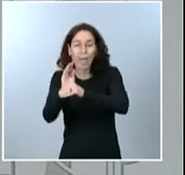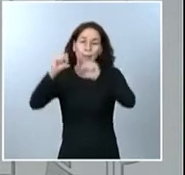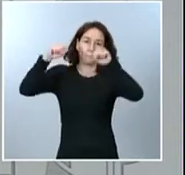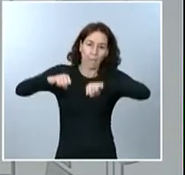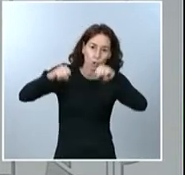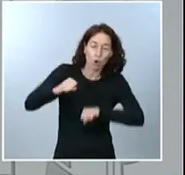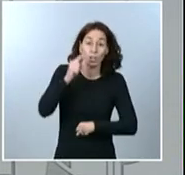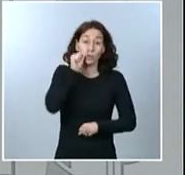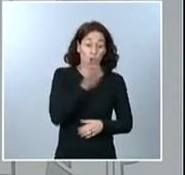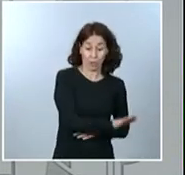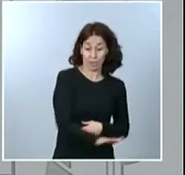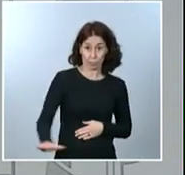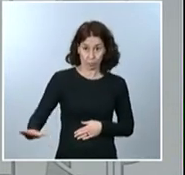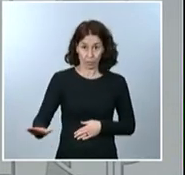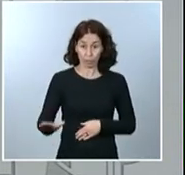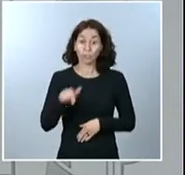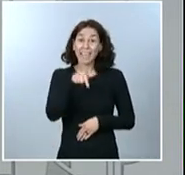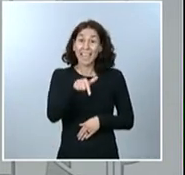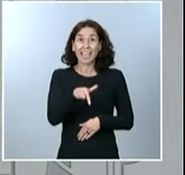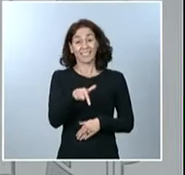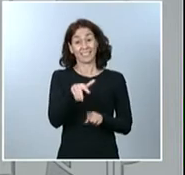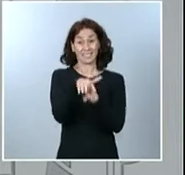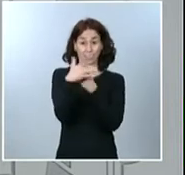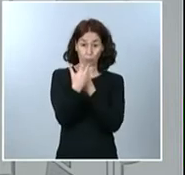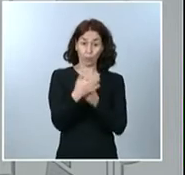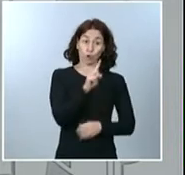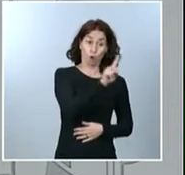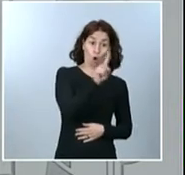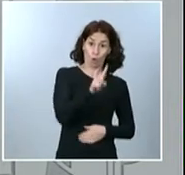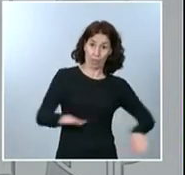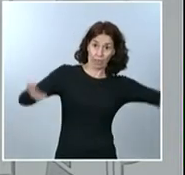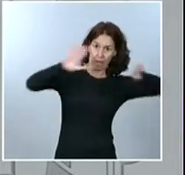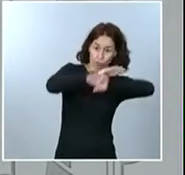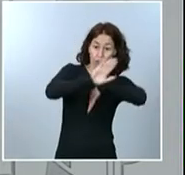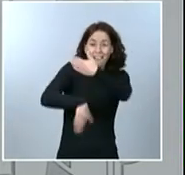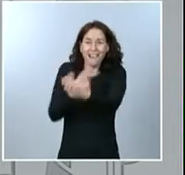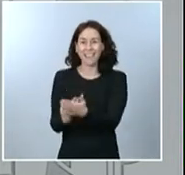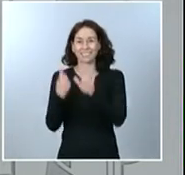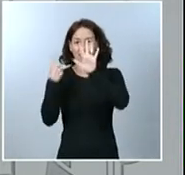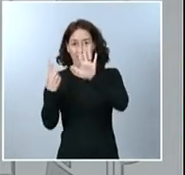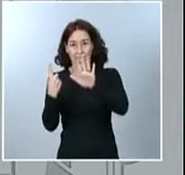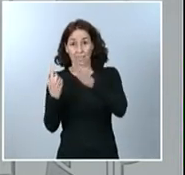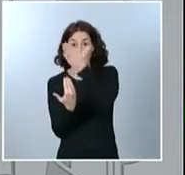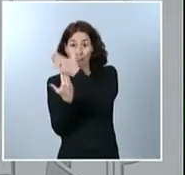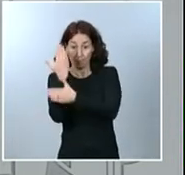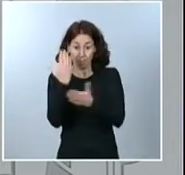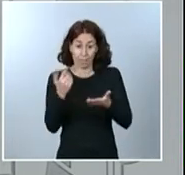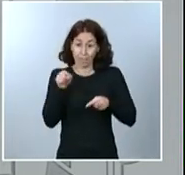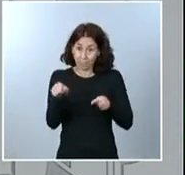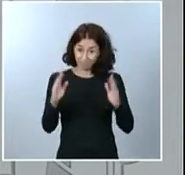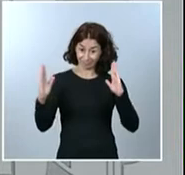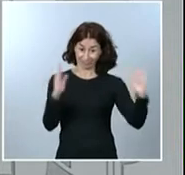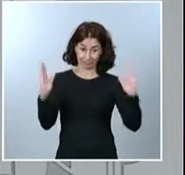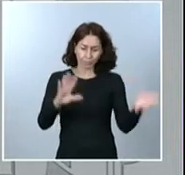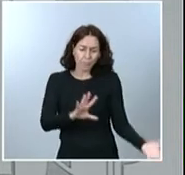limitación a la libertad de circulación entre las 11 de la noche y las 6 de la mañana resultará de aplicación en todo nuestro país,